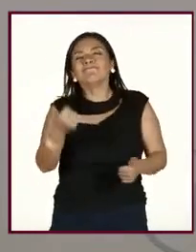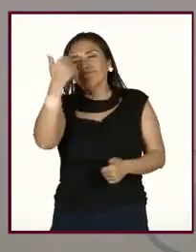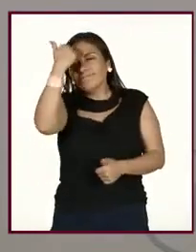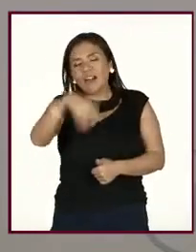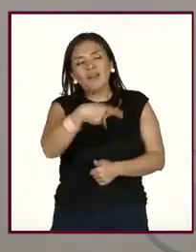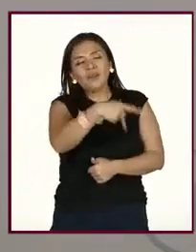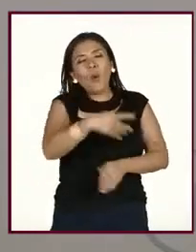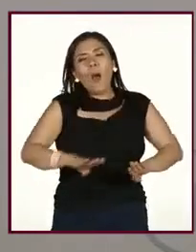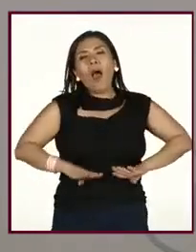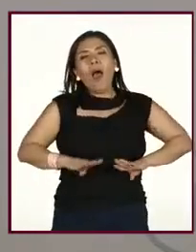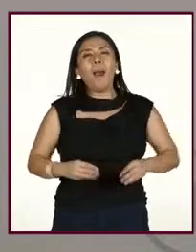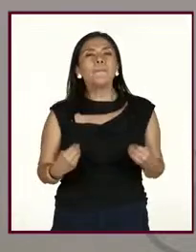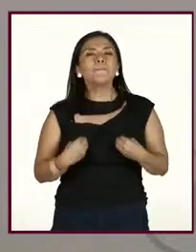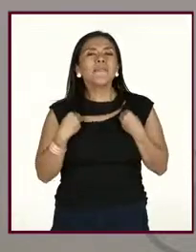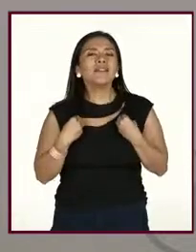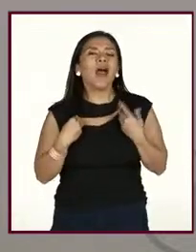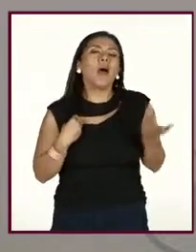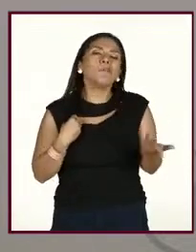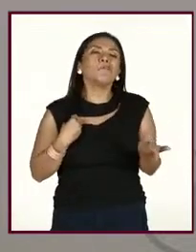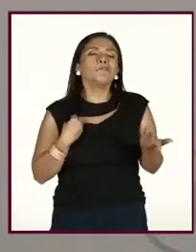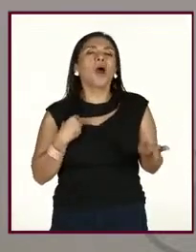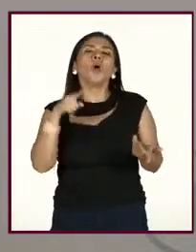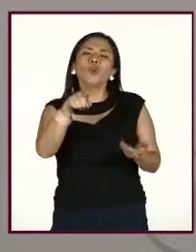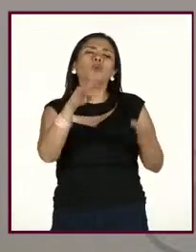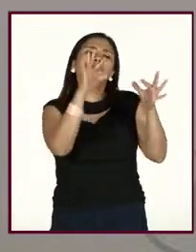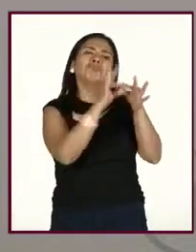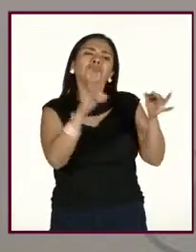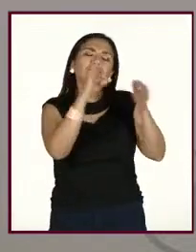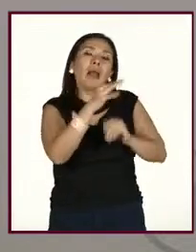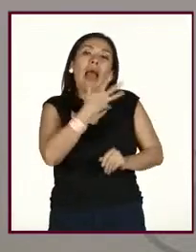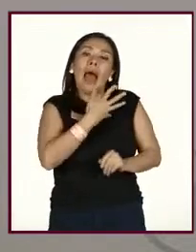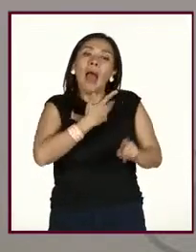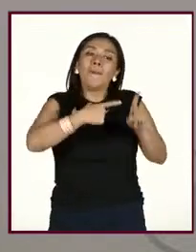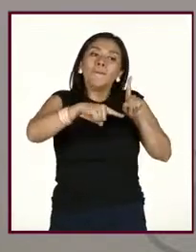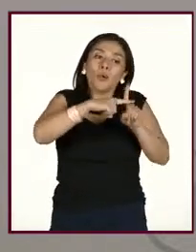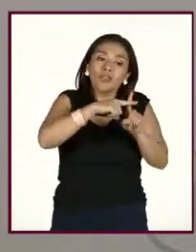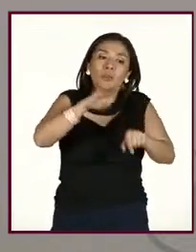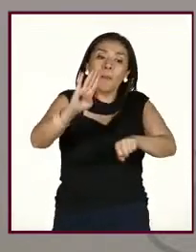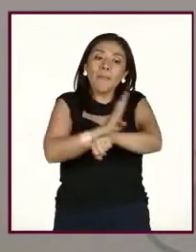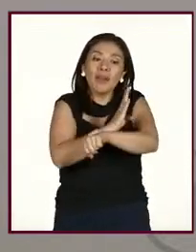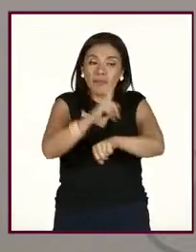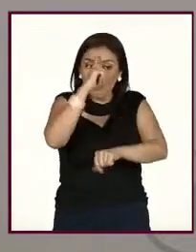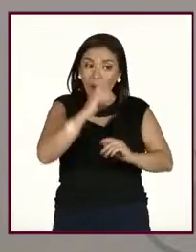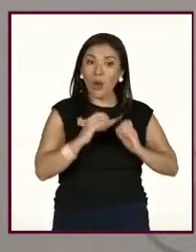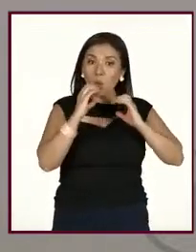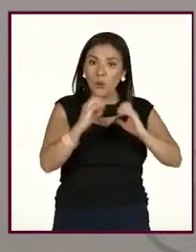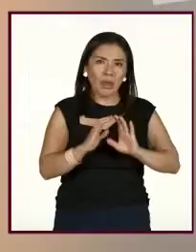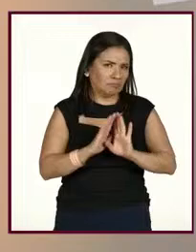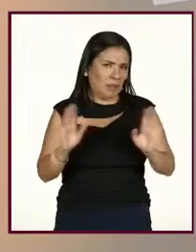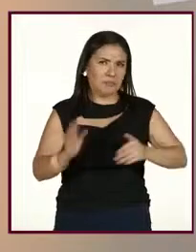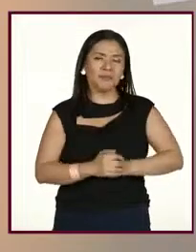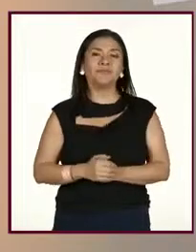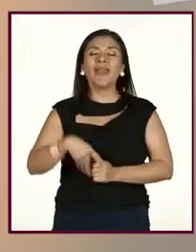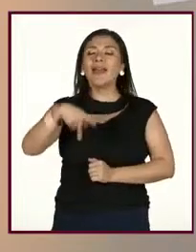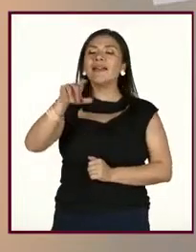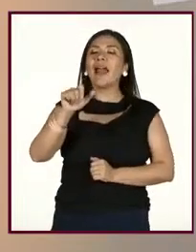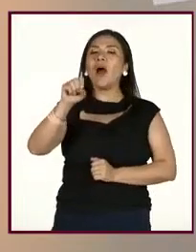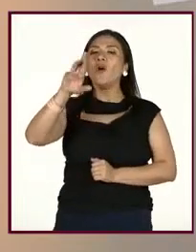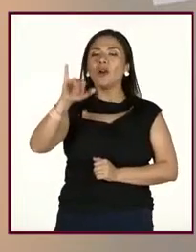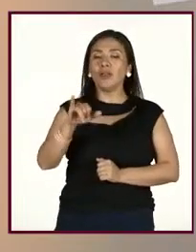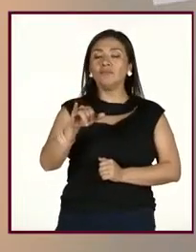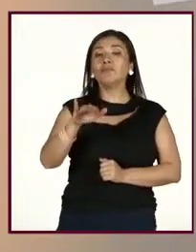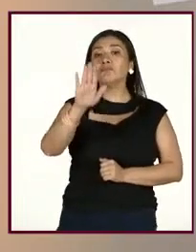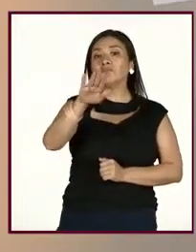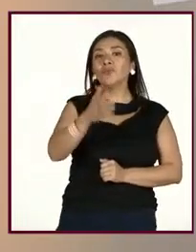tratar de decir los pros, los beneficios de cuidarse. Caorilosa, Ochoa, es difícil